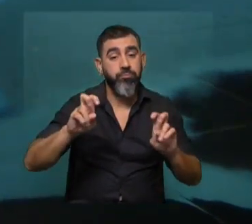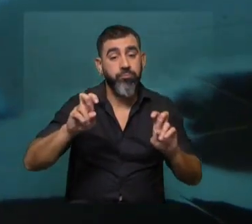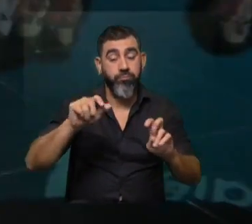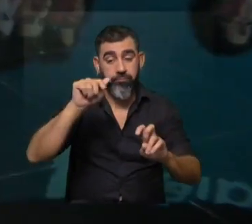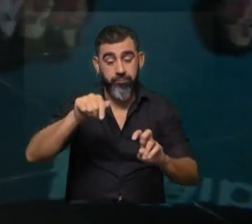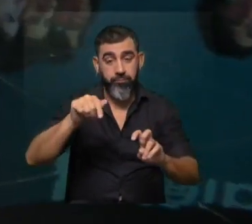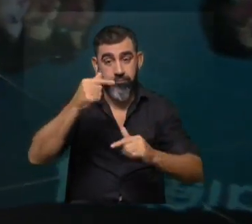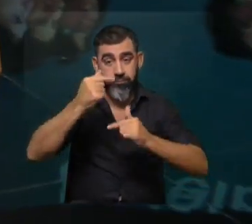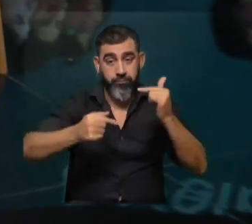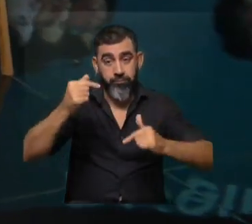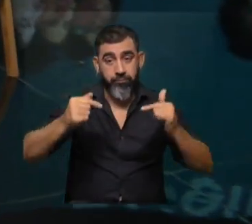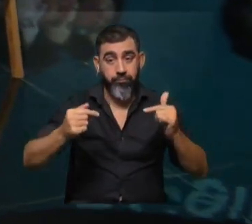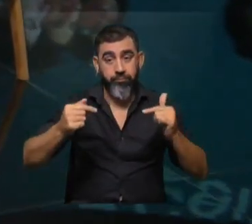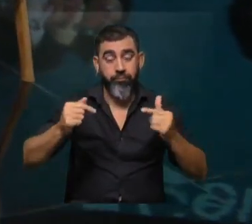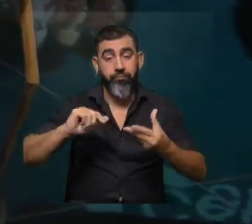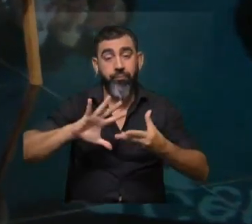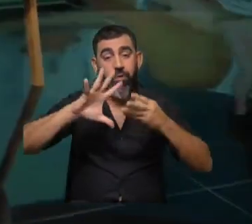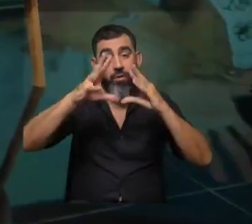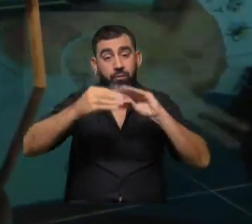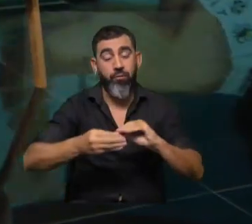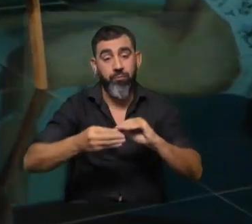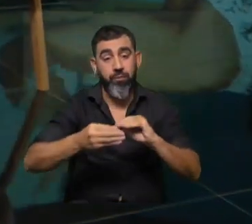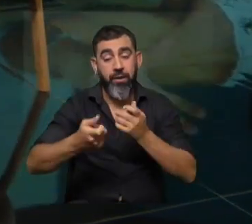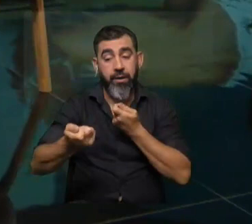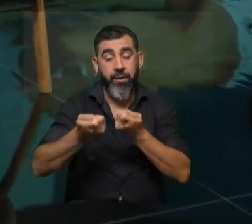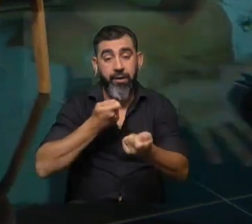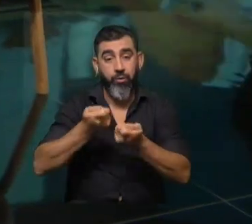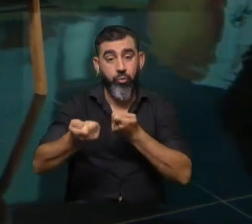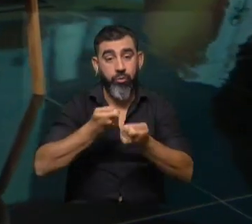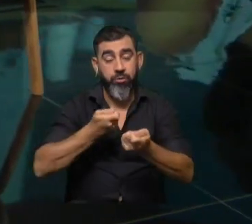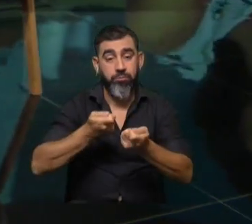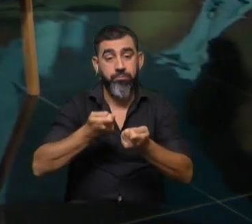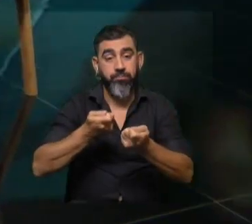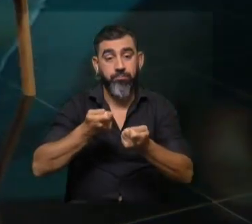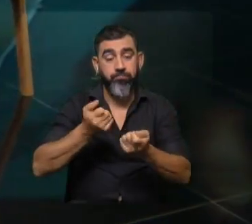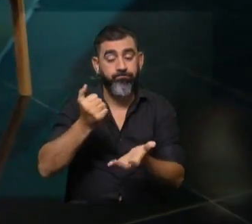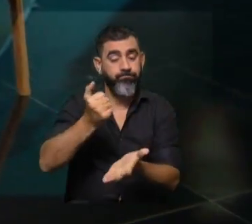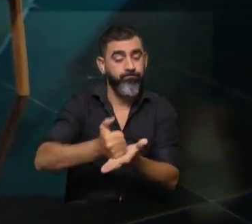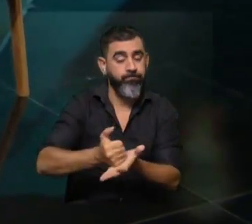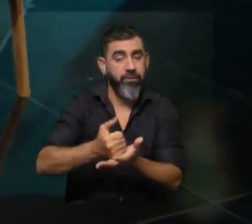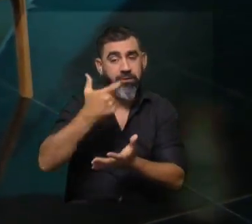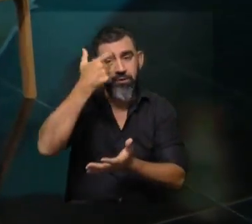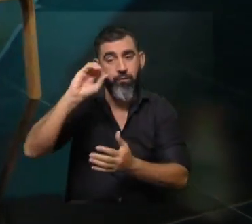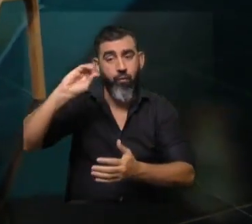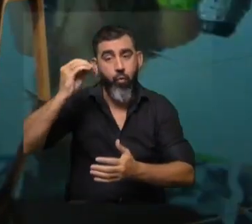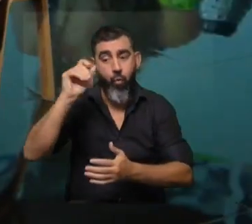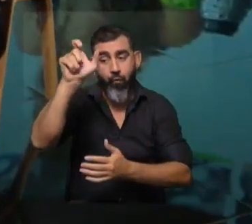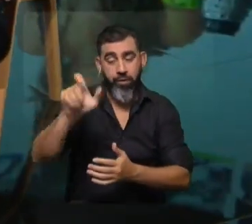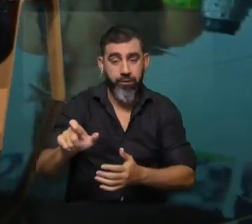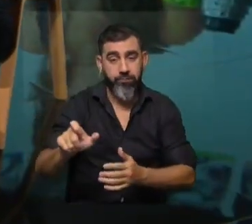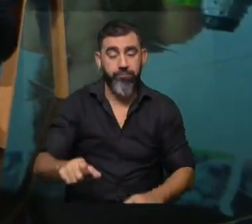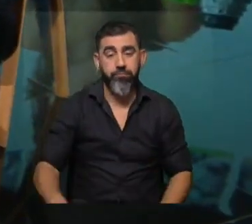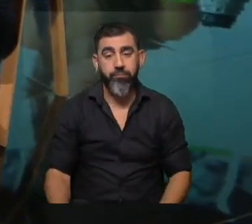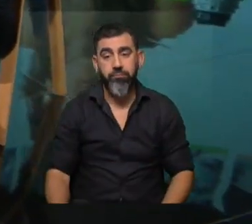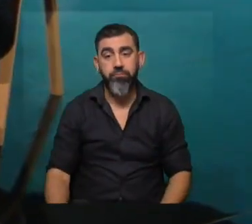esto y de la manera en la que se gestiona es apalancar científicos jóvenes. Exacto. Y ahí hay unas cuantas